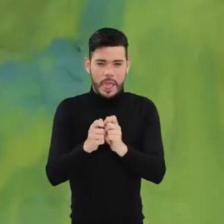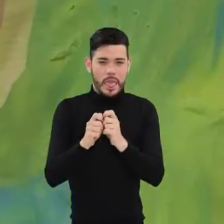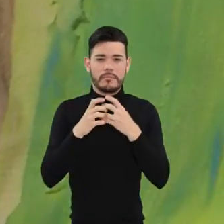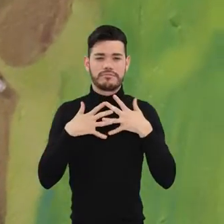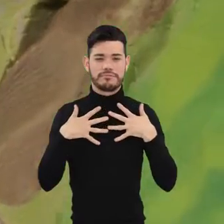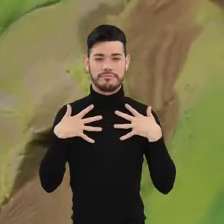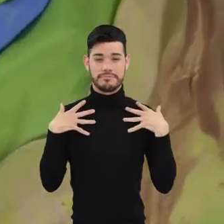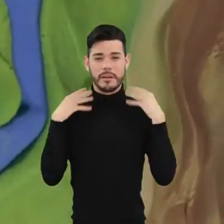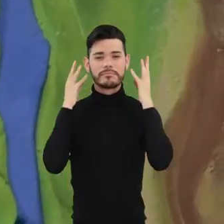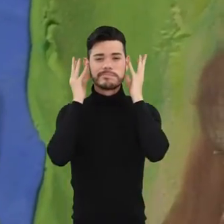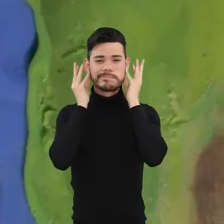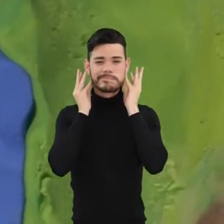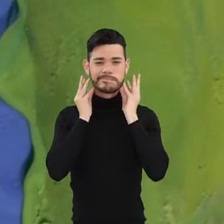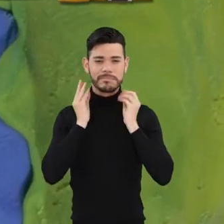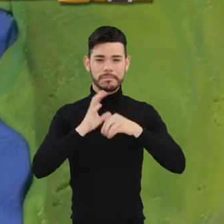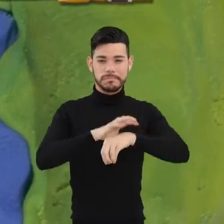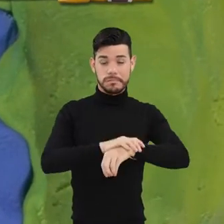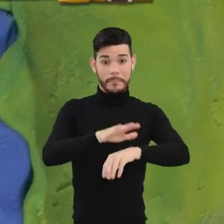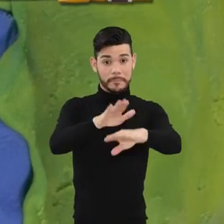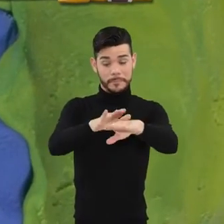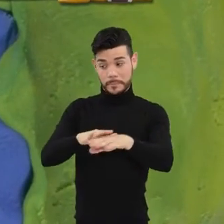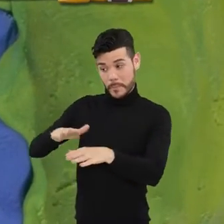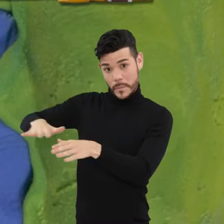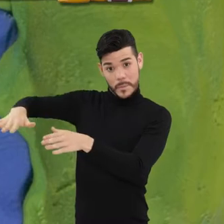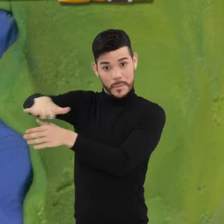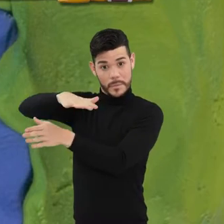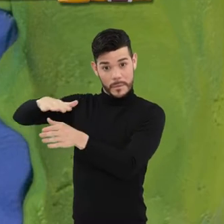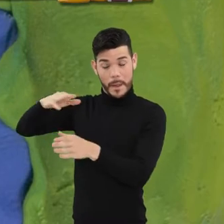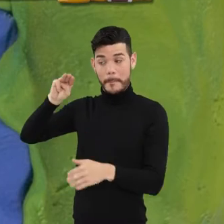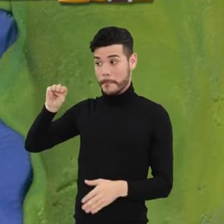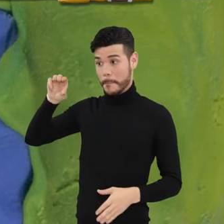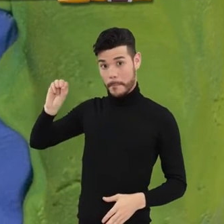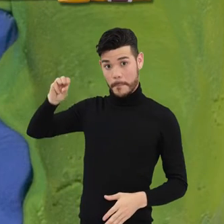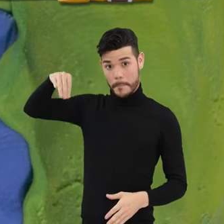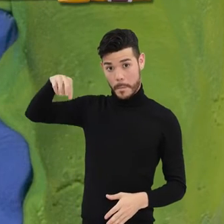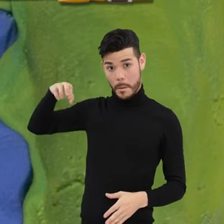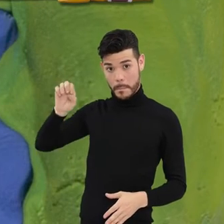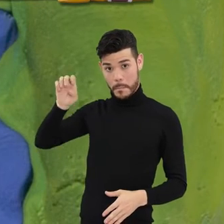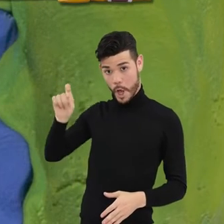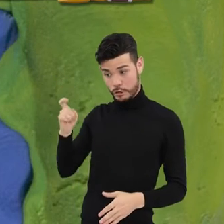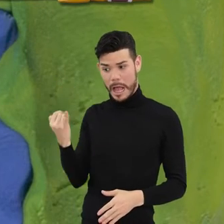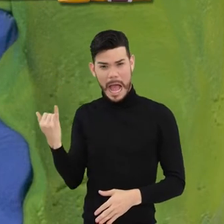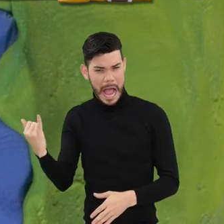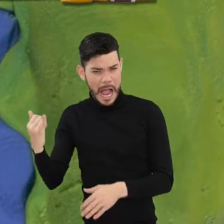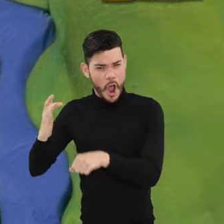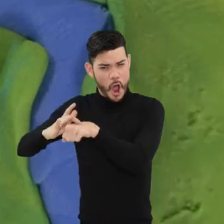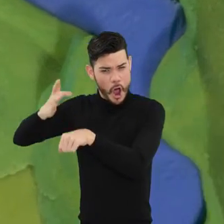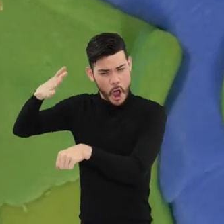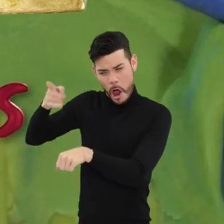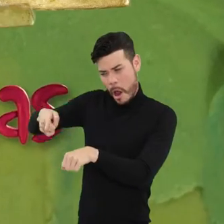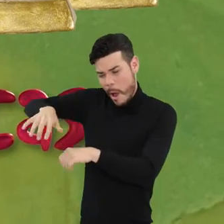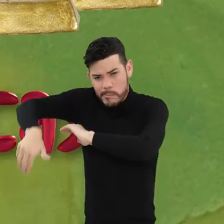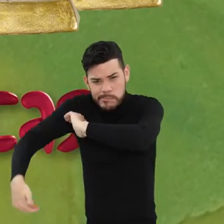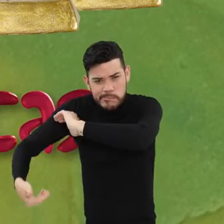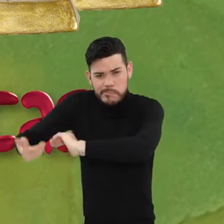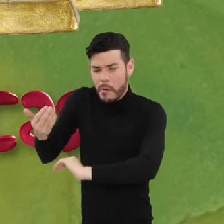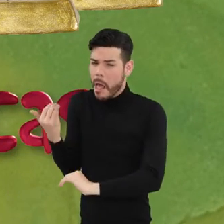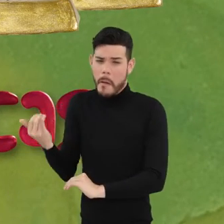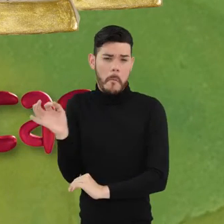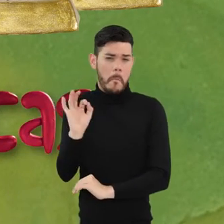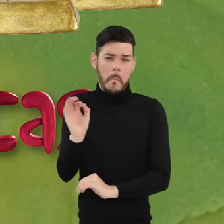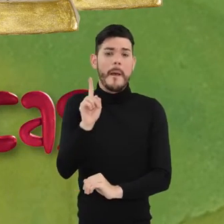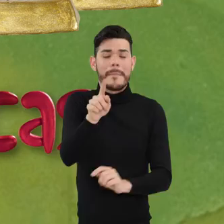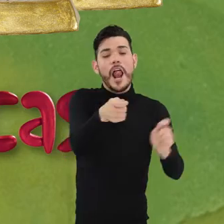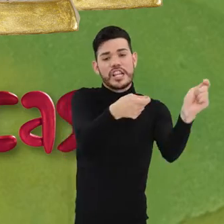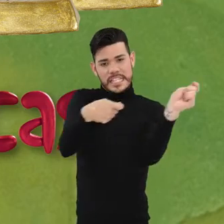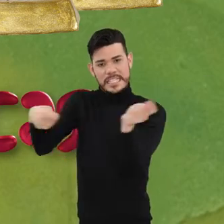Y aunque la isla de Montpoc no cuenta con minas de oro cerca, históricamente el metal se ha transportado hasta allí desde las